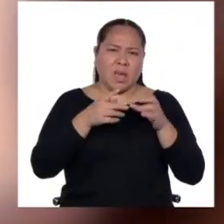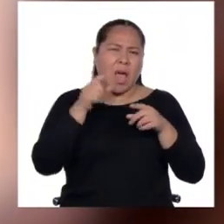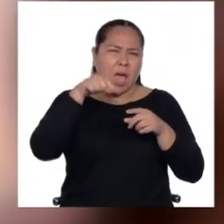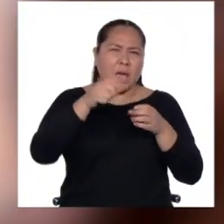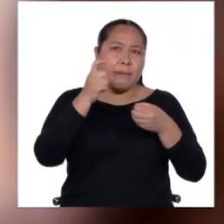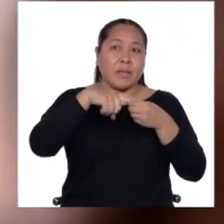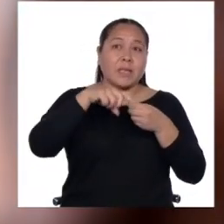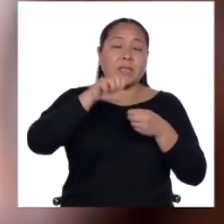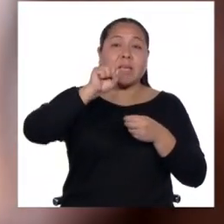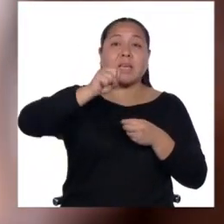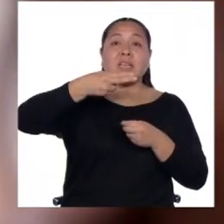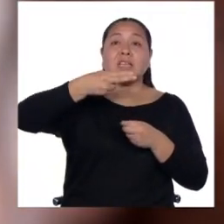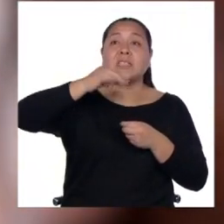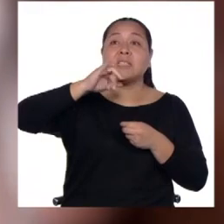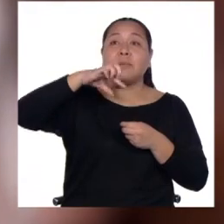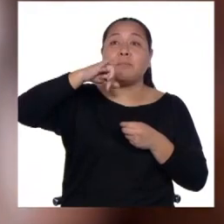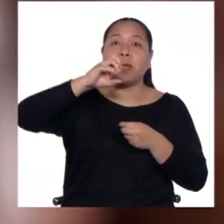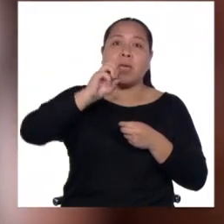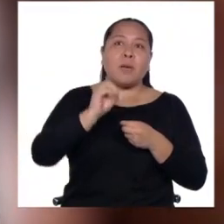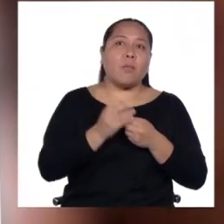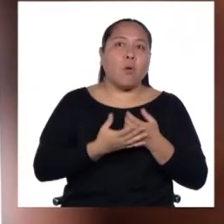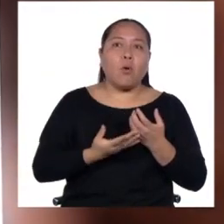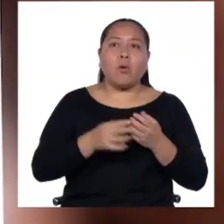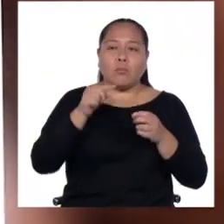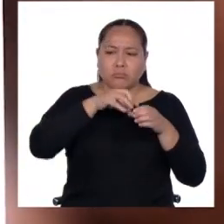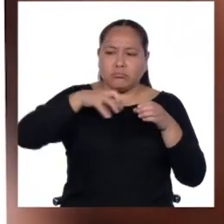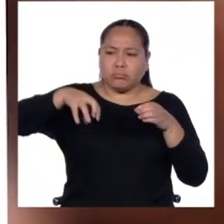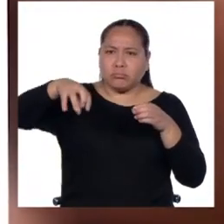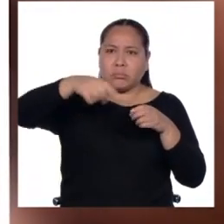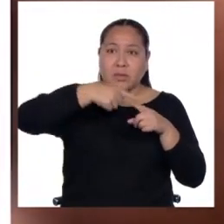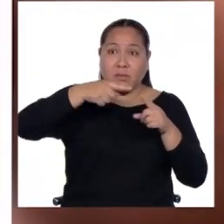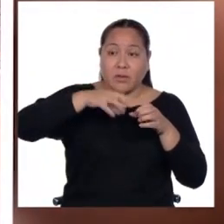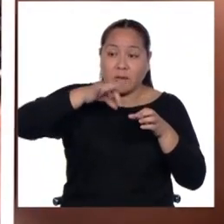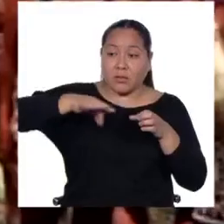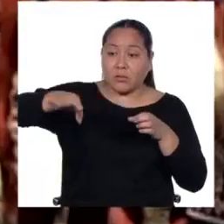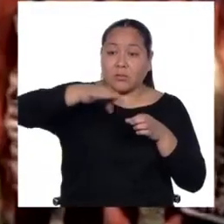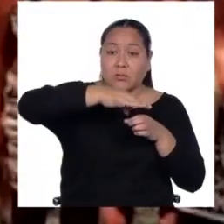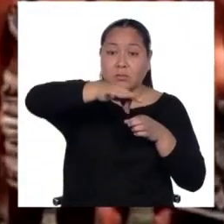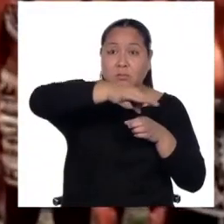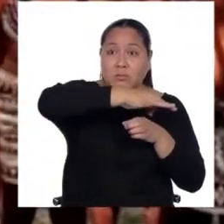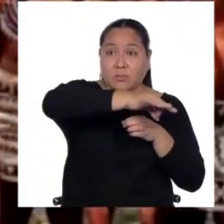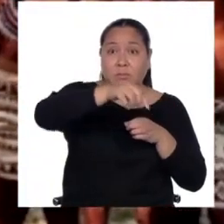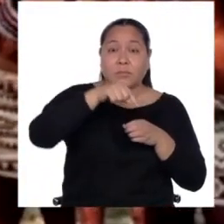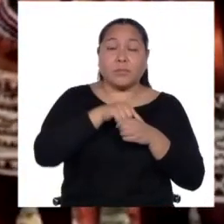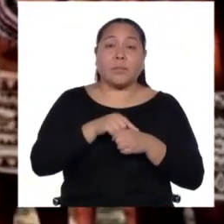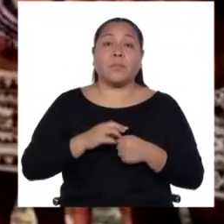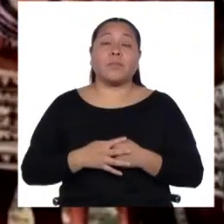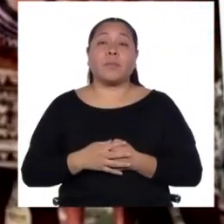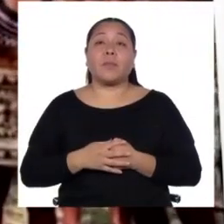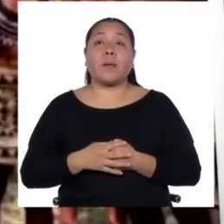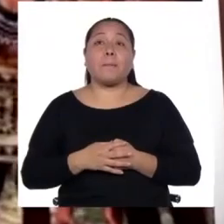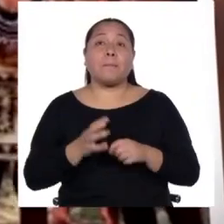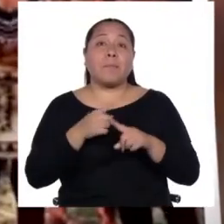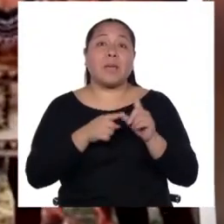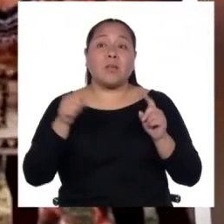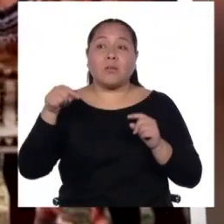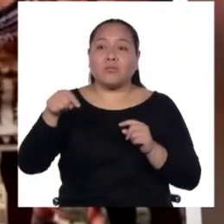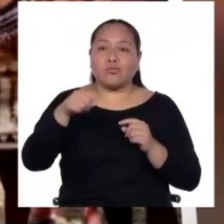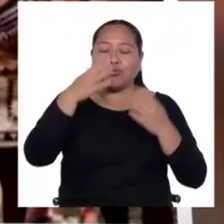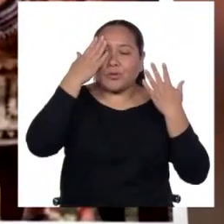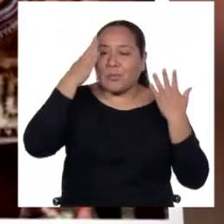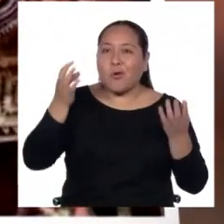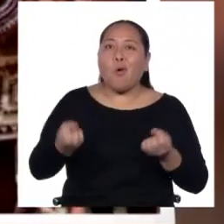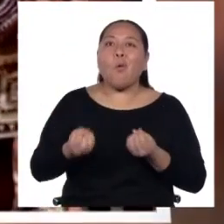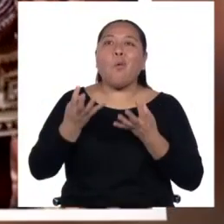Hay Amahuacas en el Inuya, hay Amahuacas en el Purús, hay Amahuacas en el Yurúa, entonces no sabemos bien